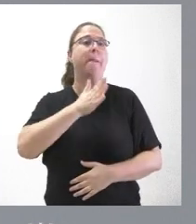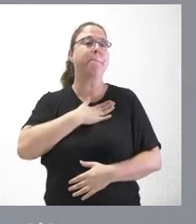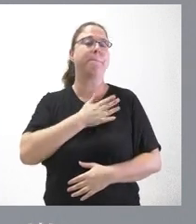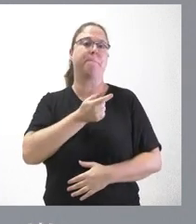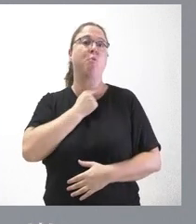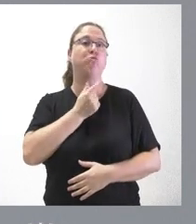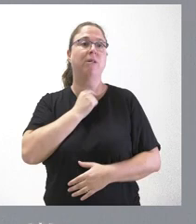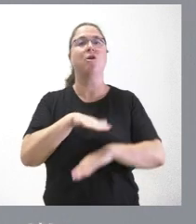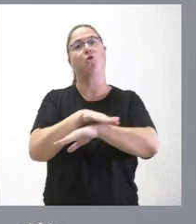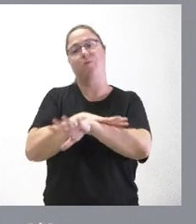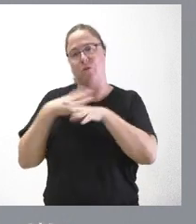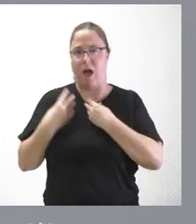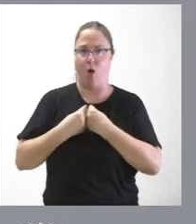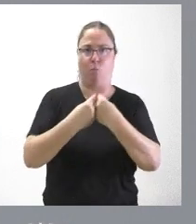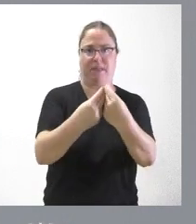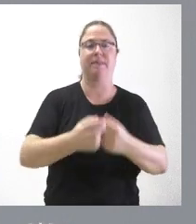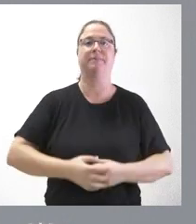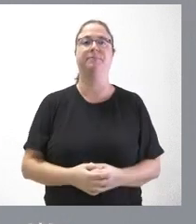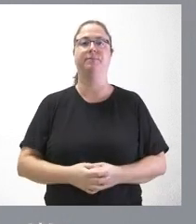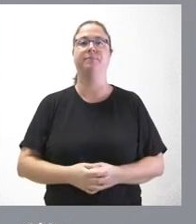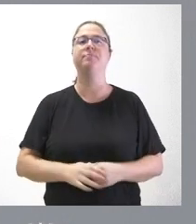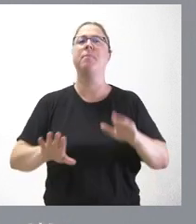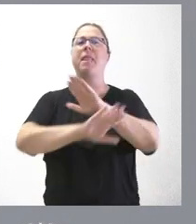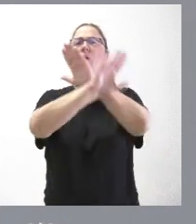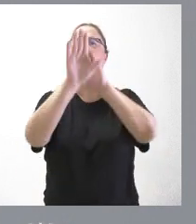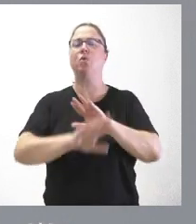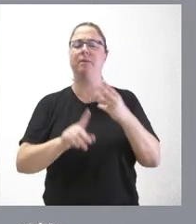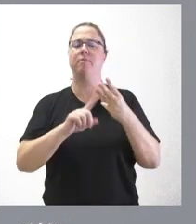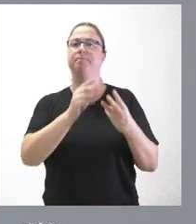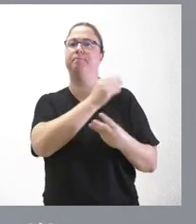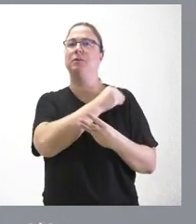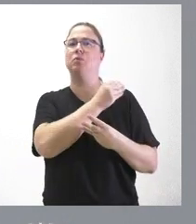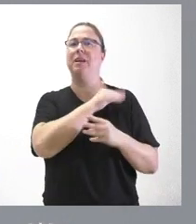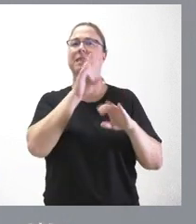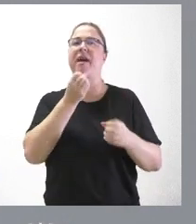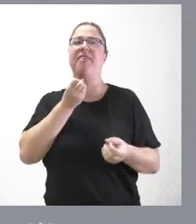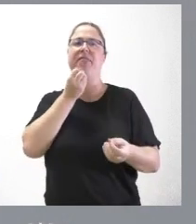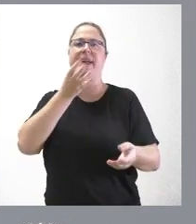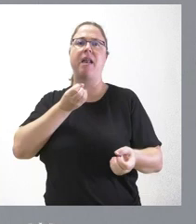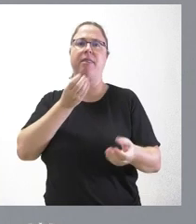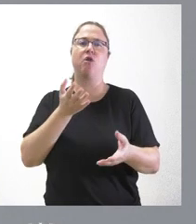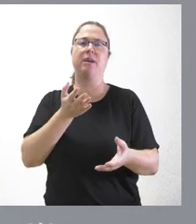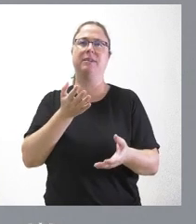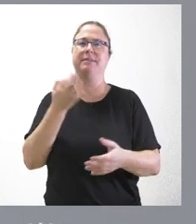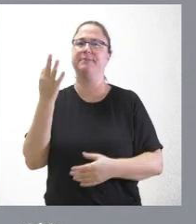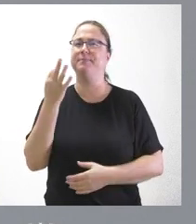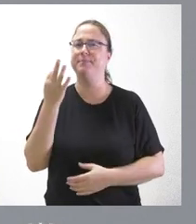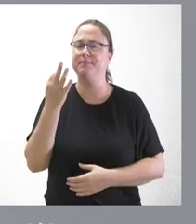Gobierno nos acompañara en esa dirección. Y, por último, plantea usted las declaraciones del